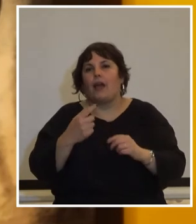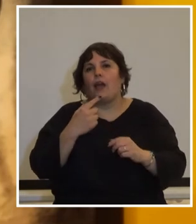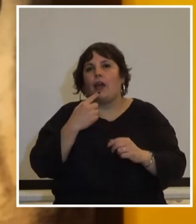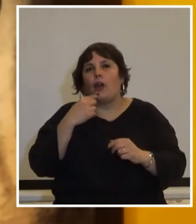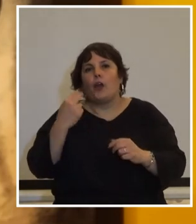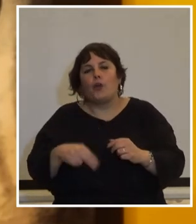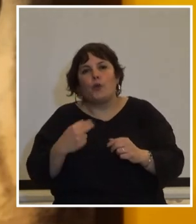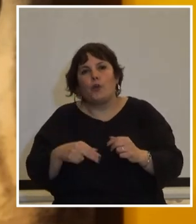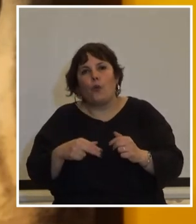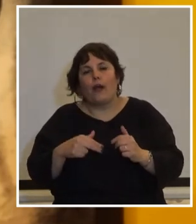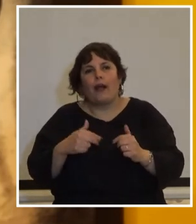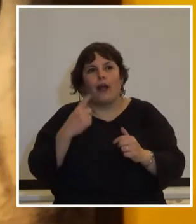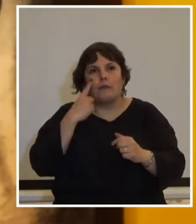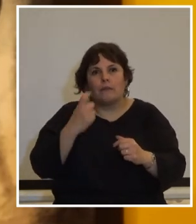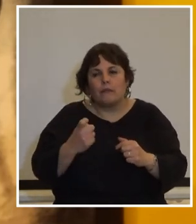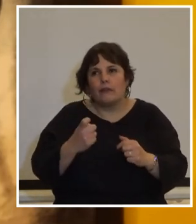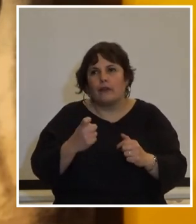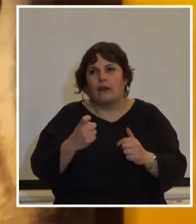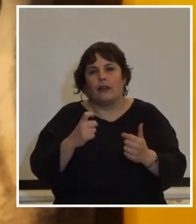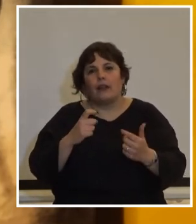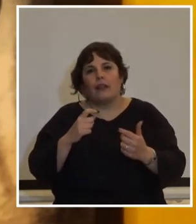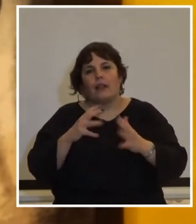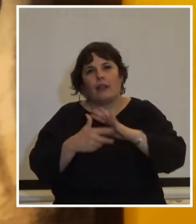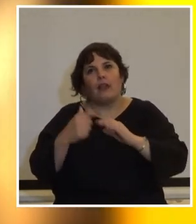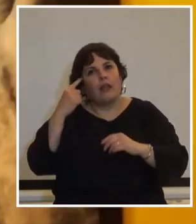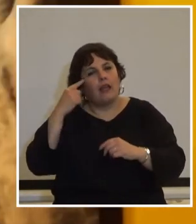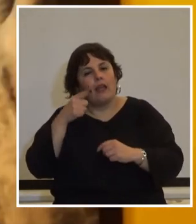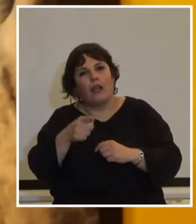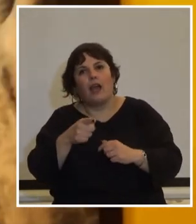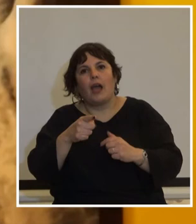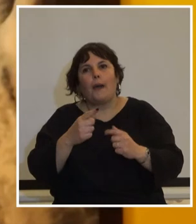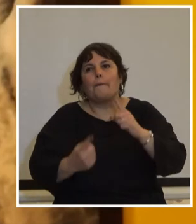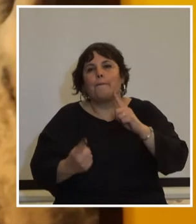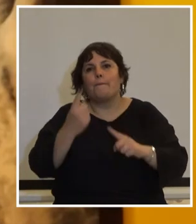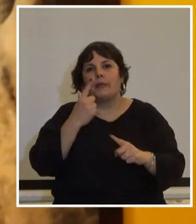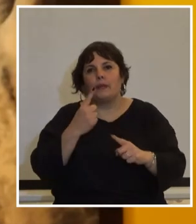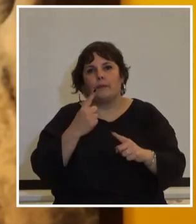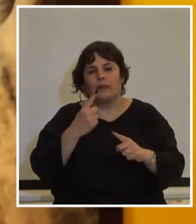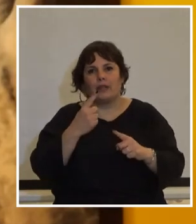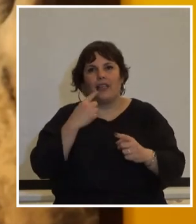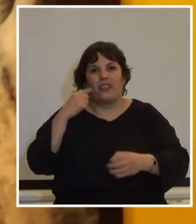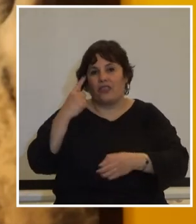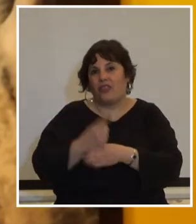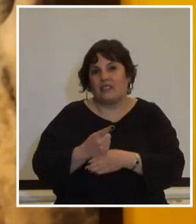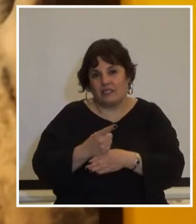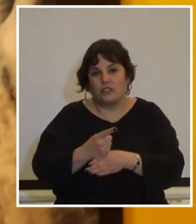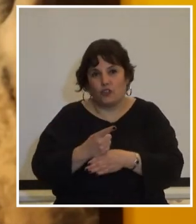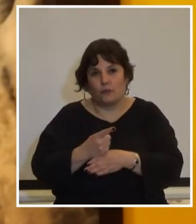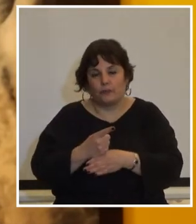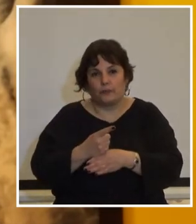le importó o nunca respetó las instituciones democráticas la primera decisión de